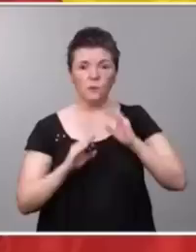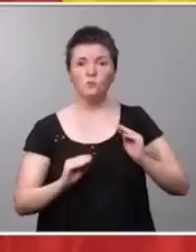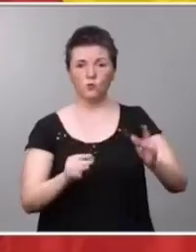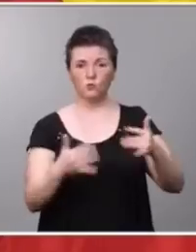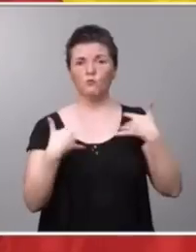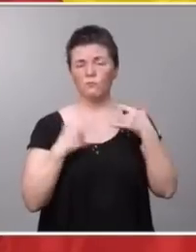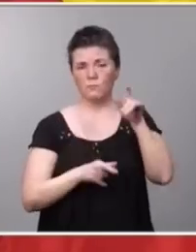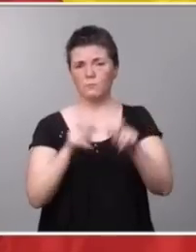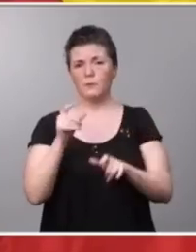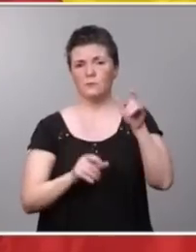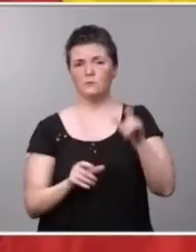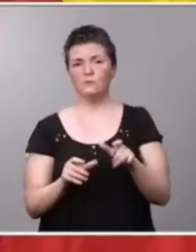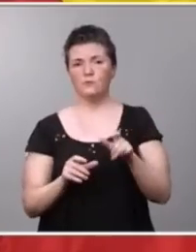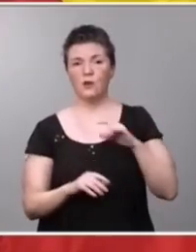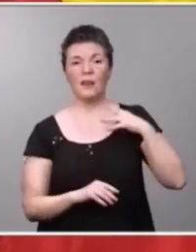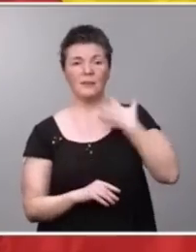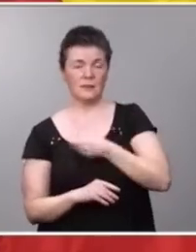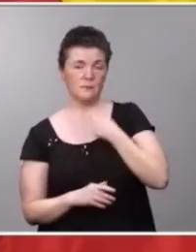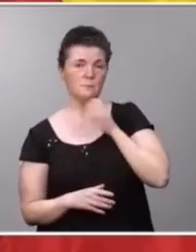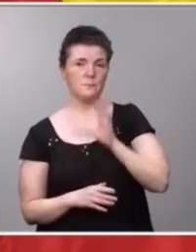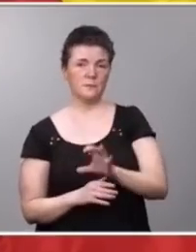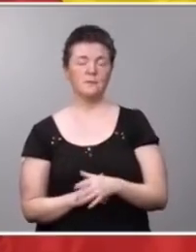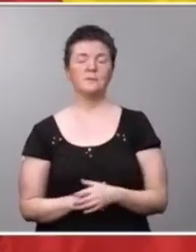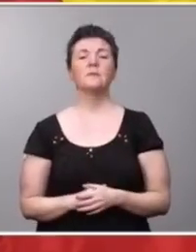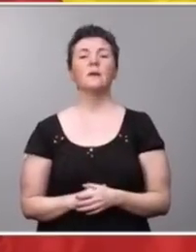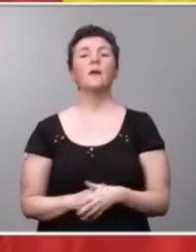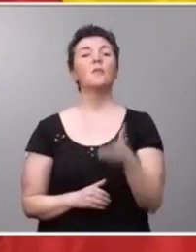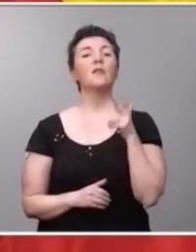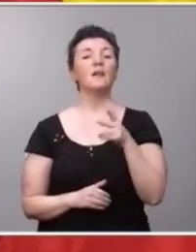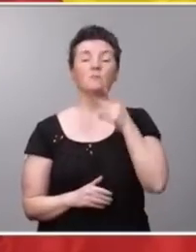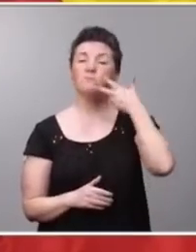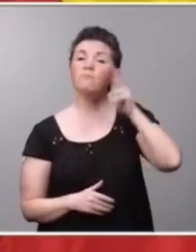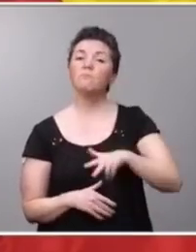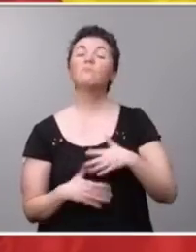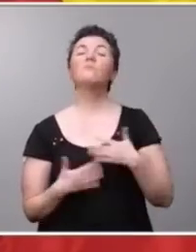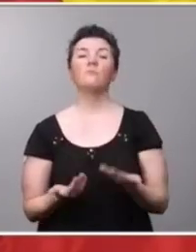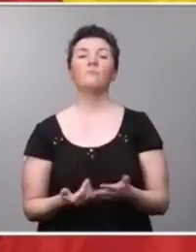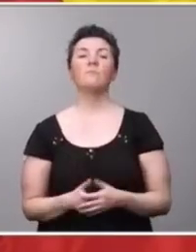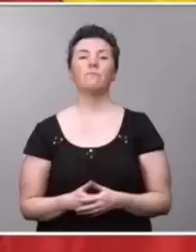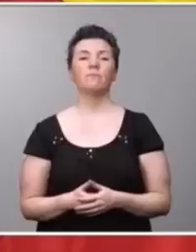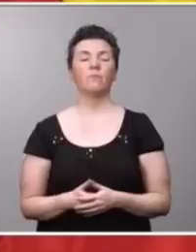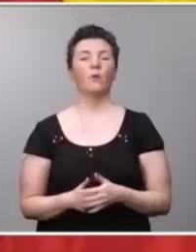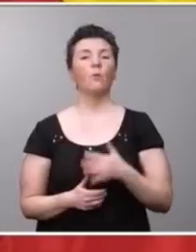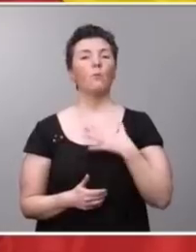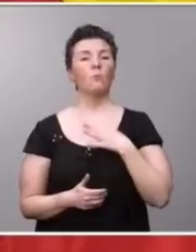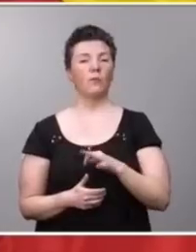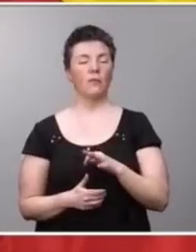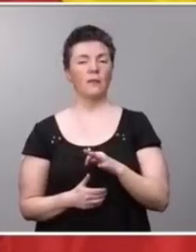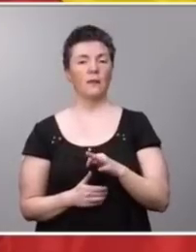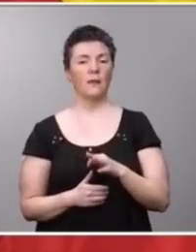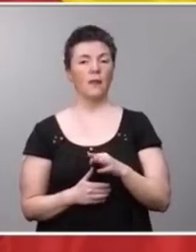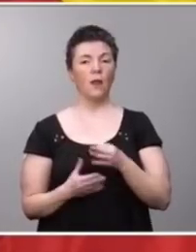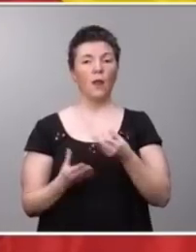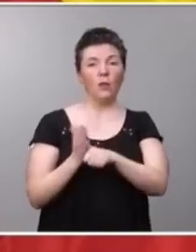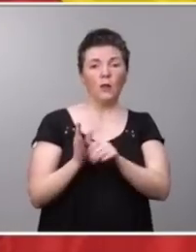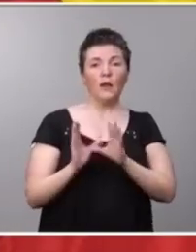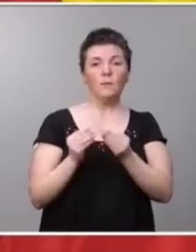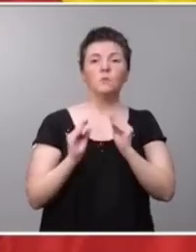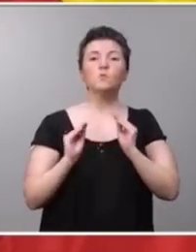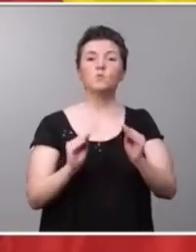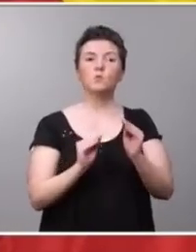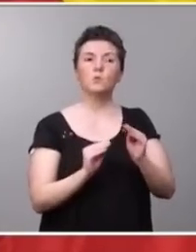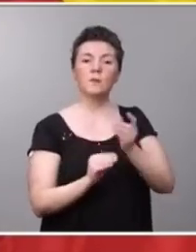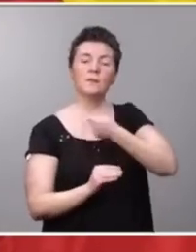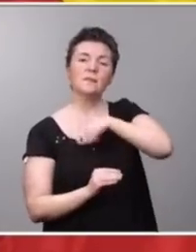trans en nuestro país y el derecho que les reconocemos es a que podrán cambiar los documentos expedidos en España